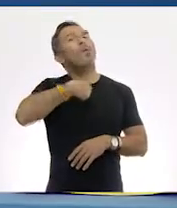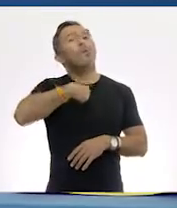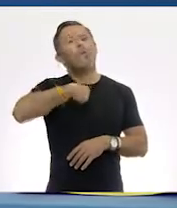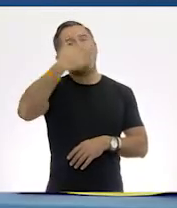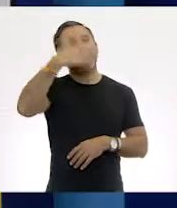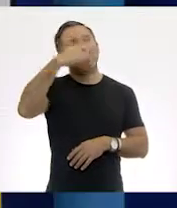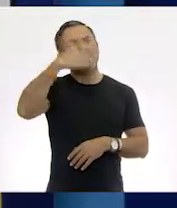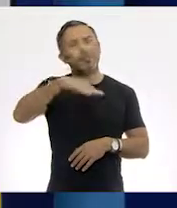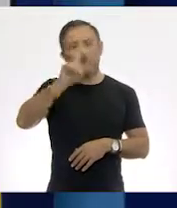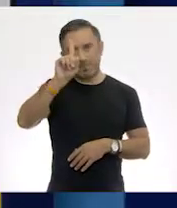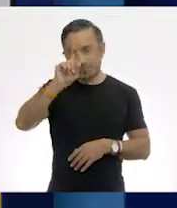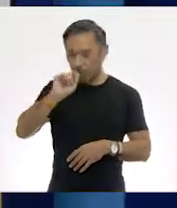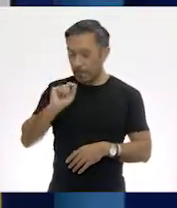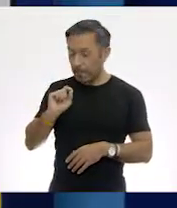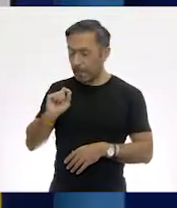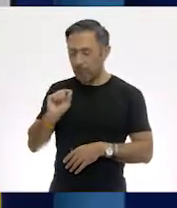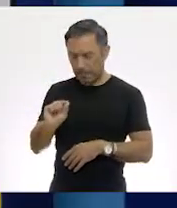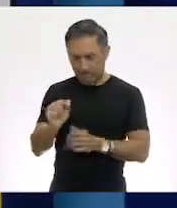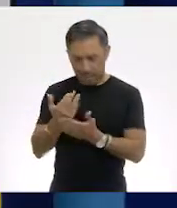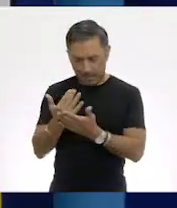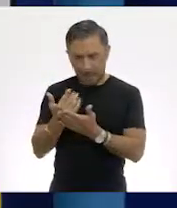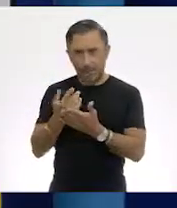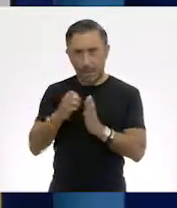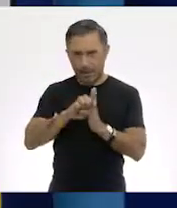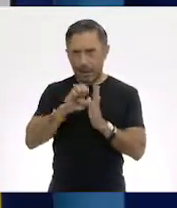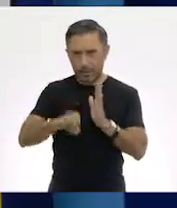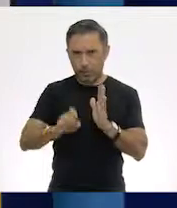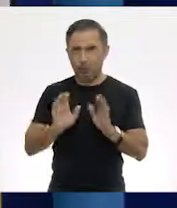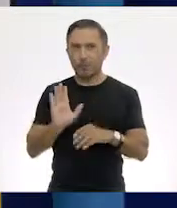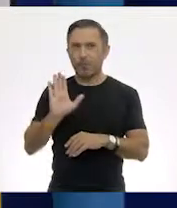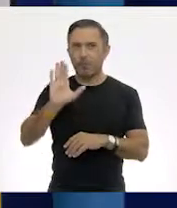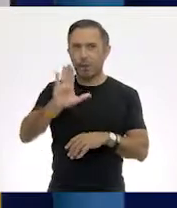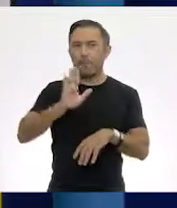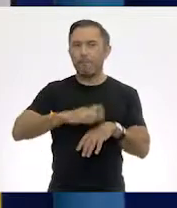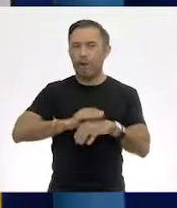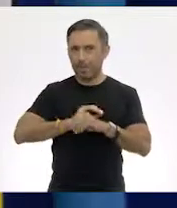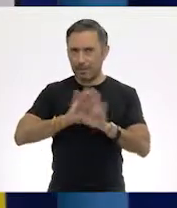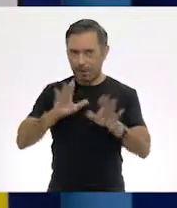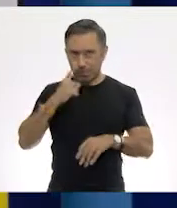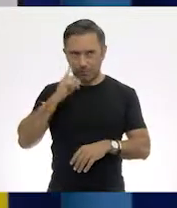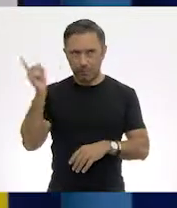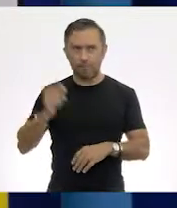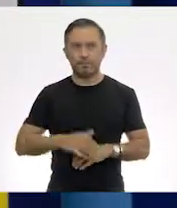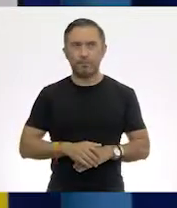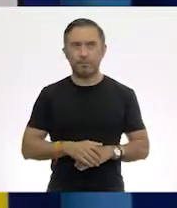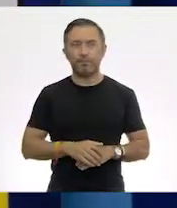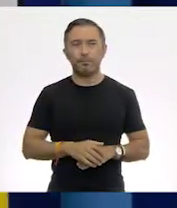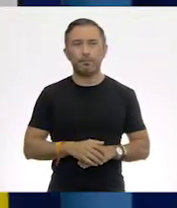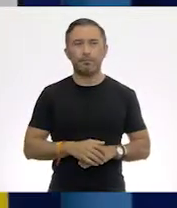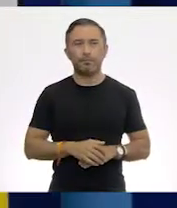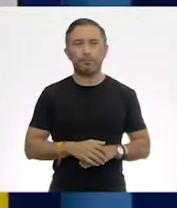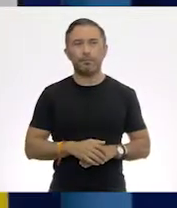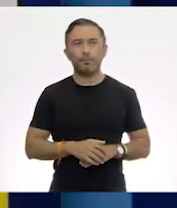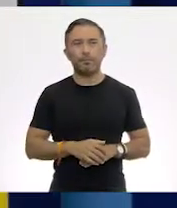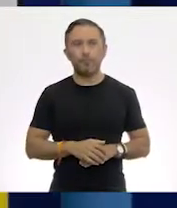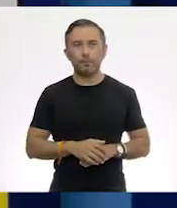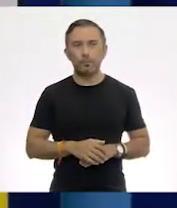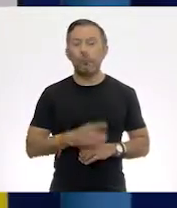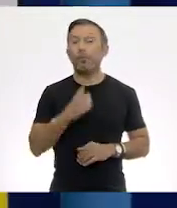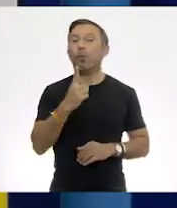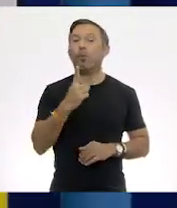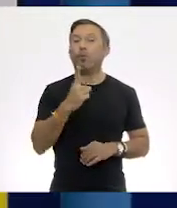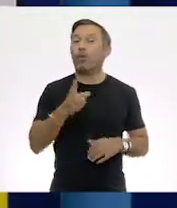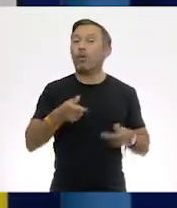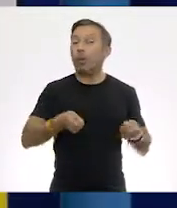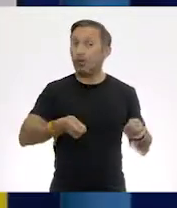espera. Déjame poner aquí el ejemplo para que sea más claro. Sí. Entonces, tenemos un costal que vamos a dividir